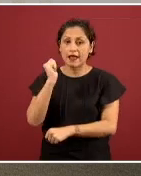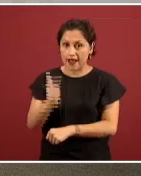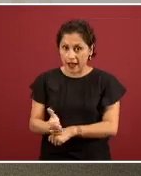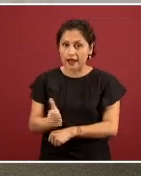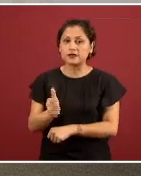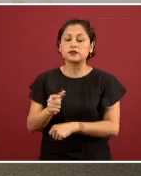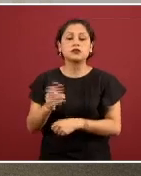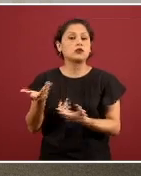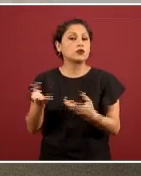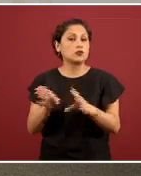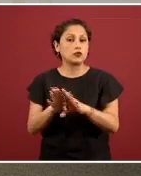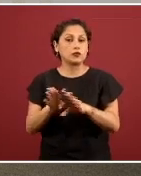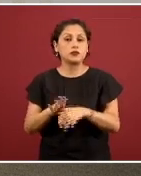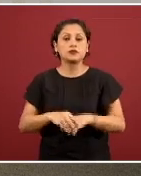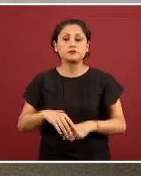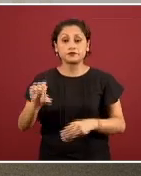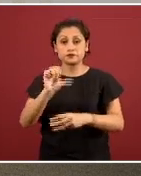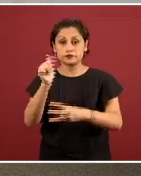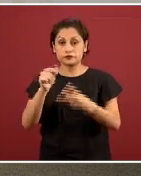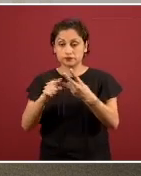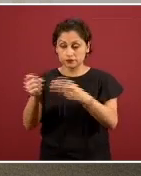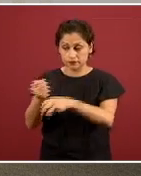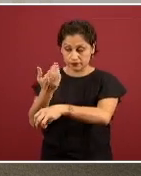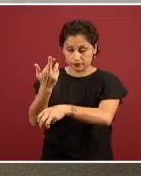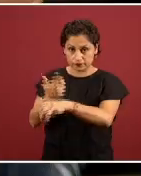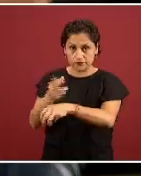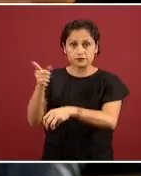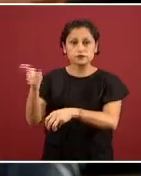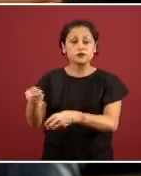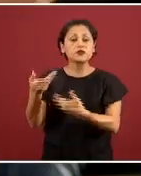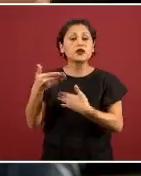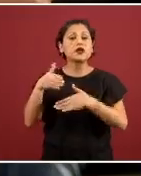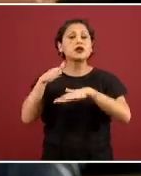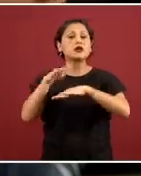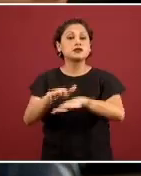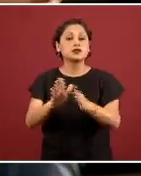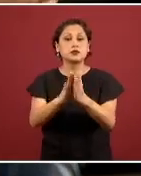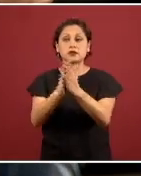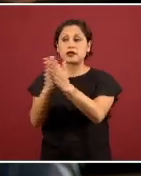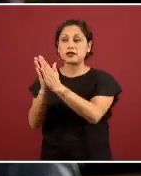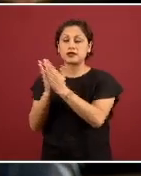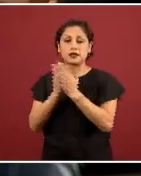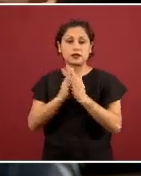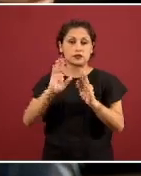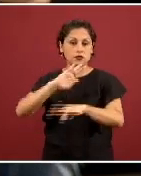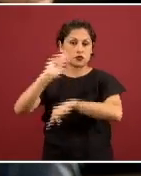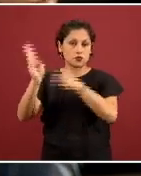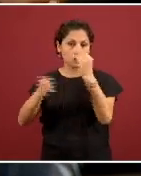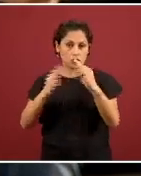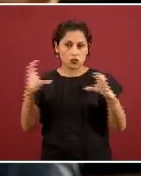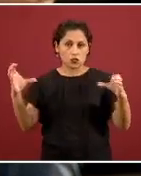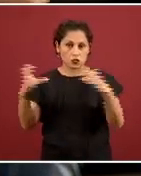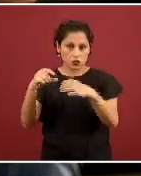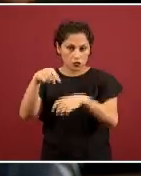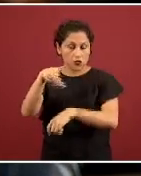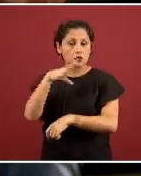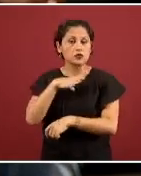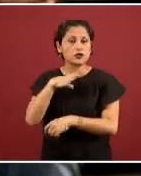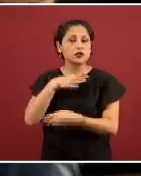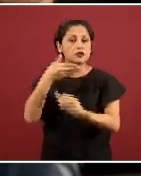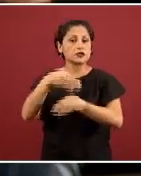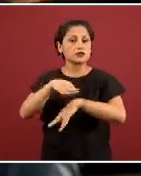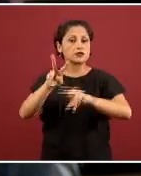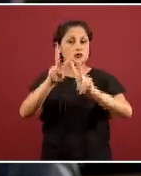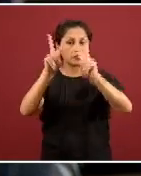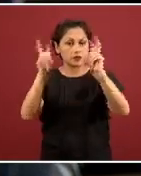subsecretario, para usted, también si nos pudiera comentar sobre la literatura científica creciente que hay en el mundo que sugiere que hay un porcentaje